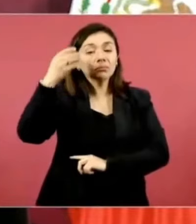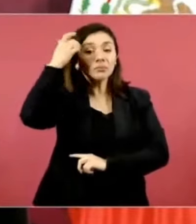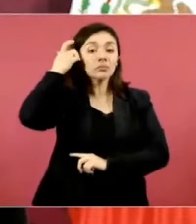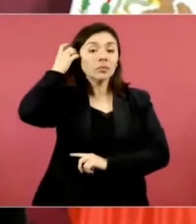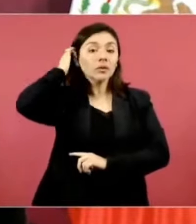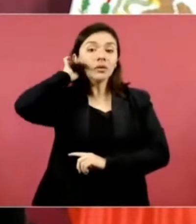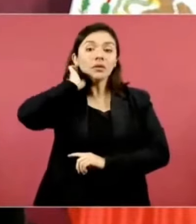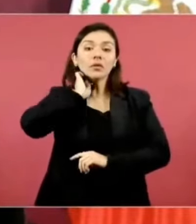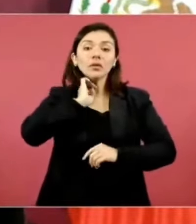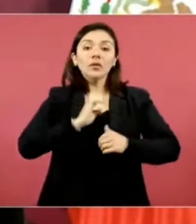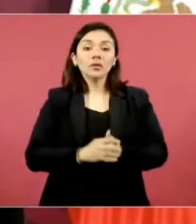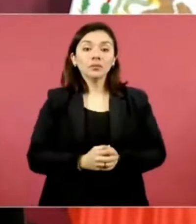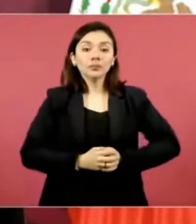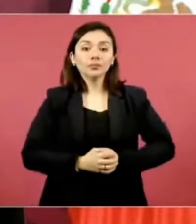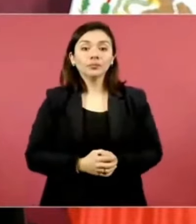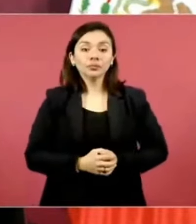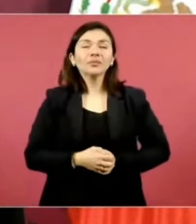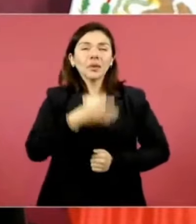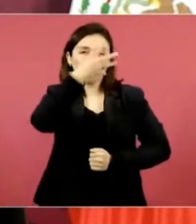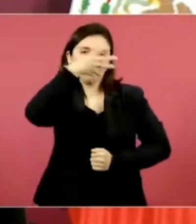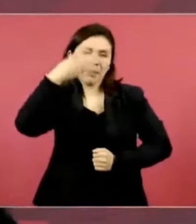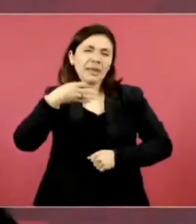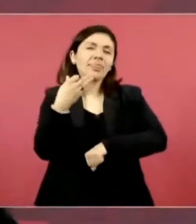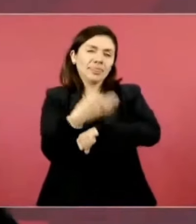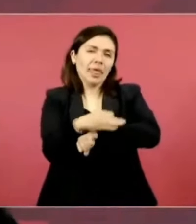de trabajo temporales.